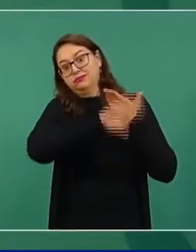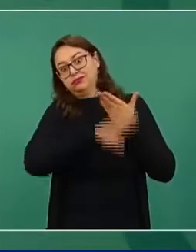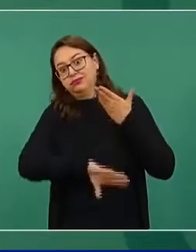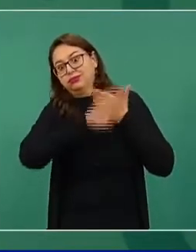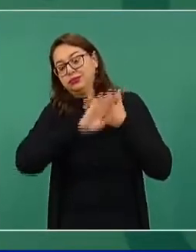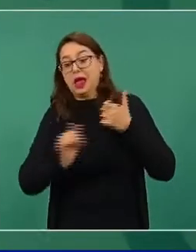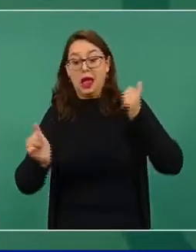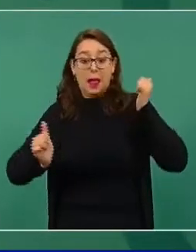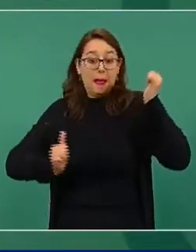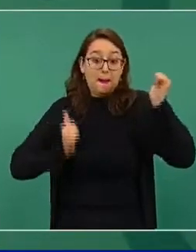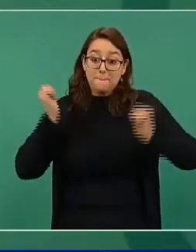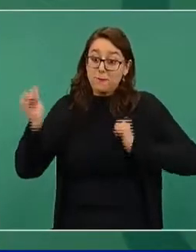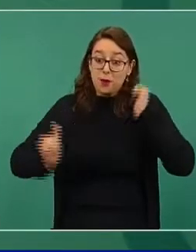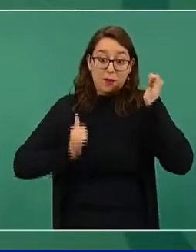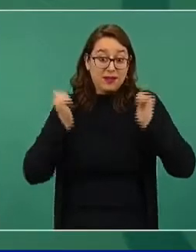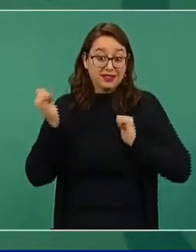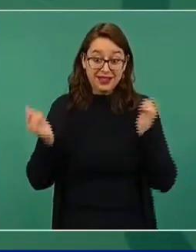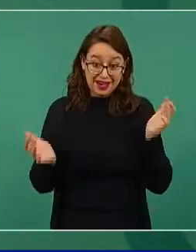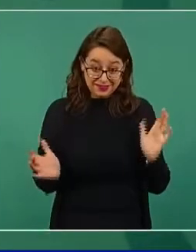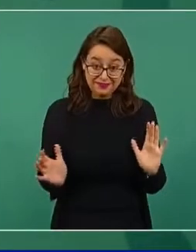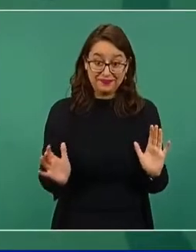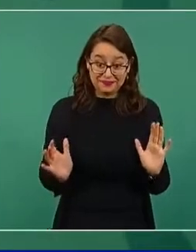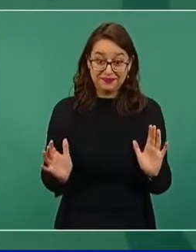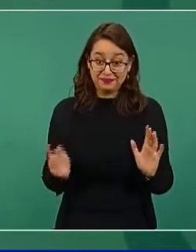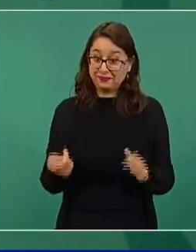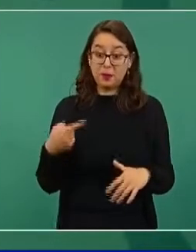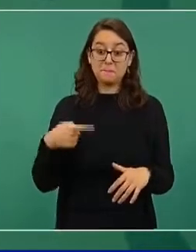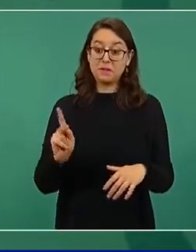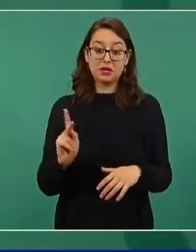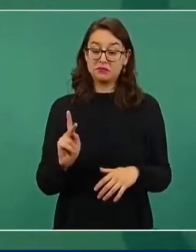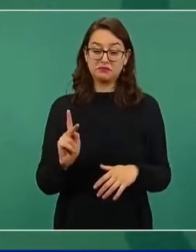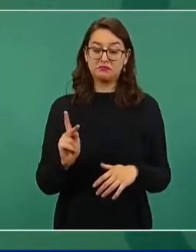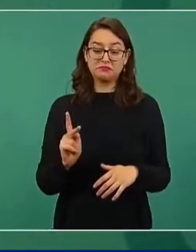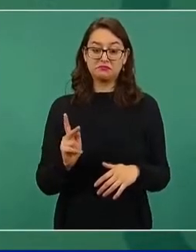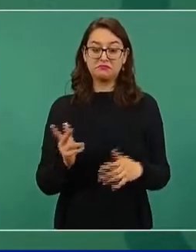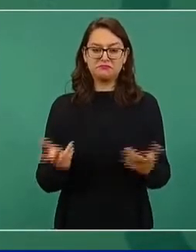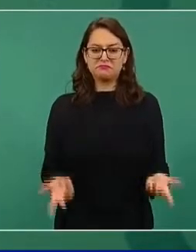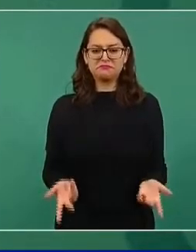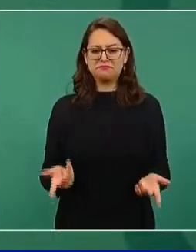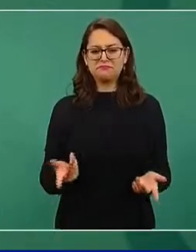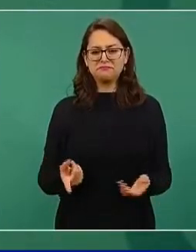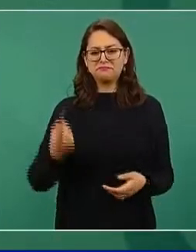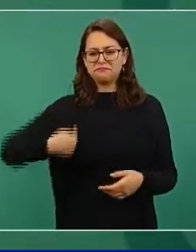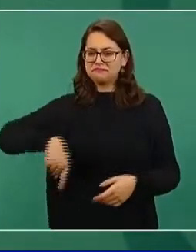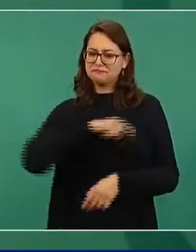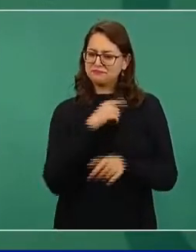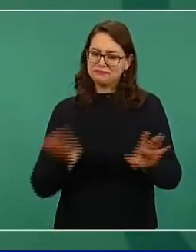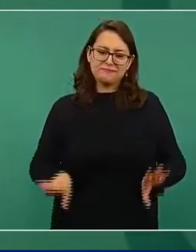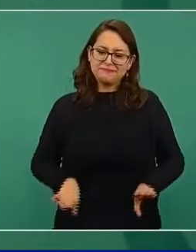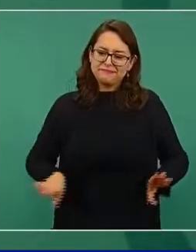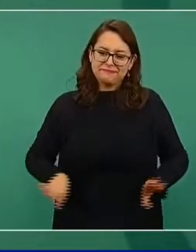cuestionarnos, pero no somos como nos pintan,